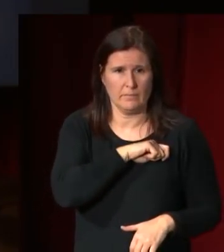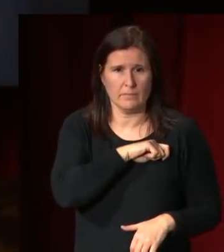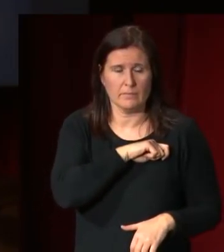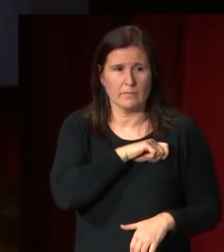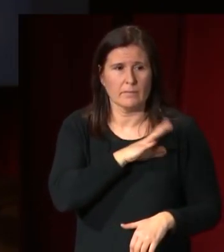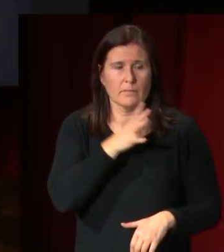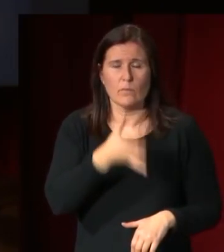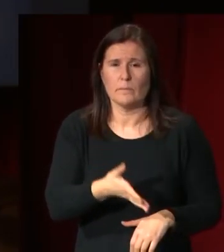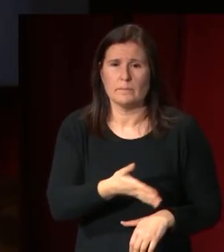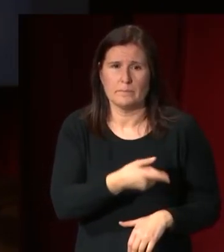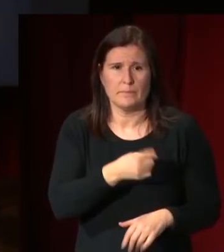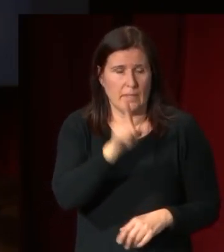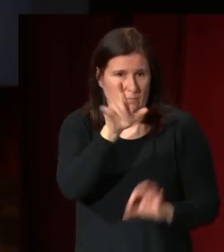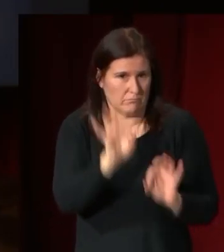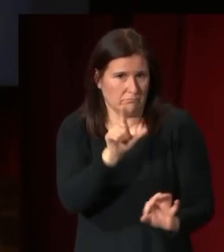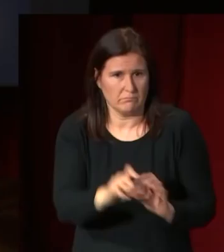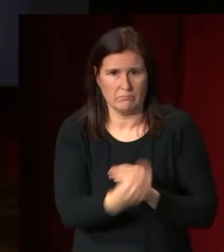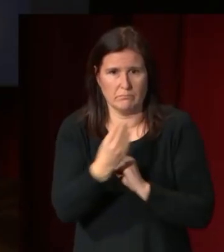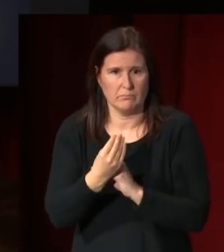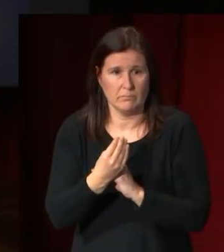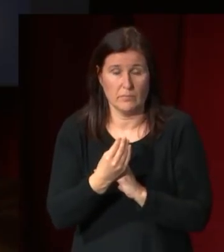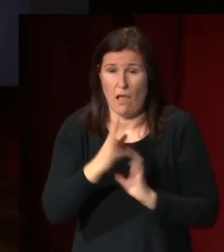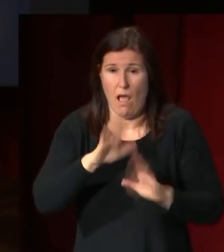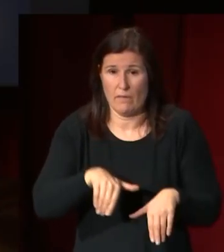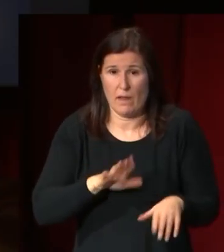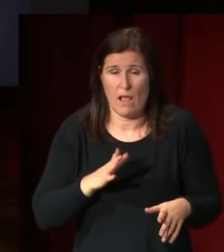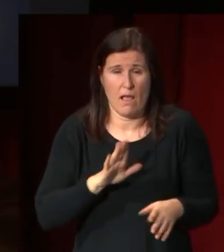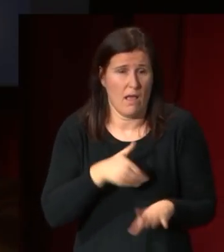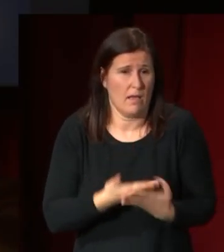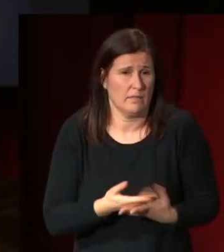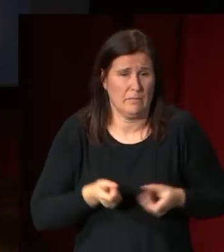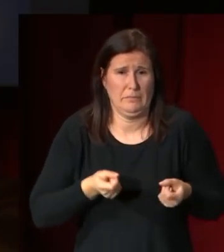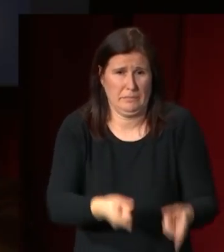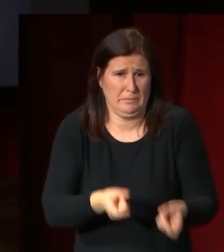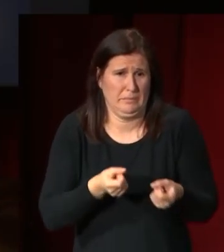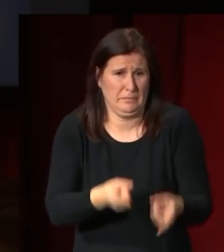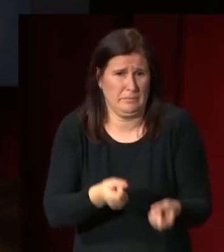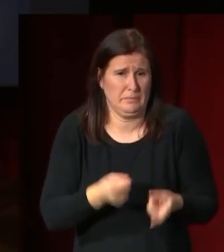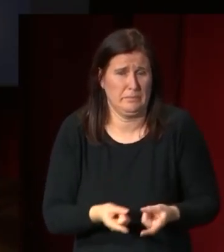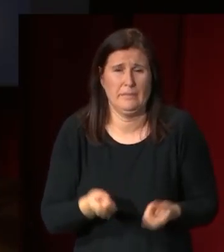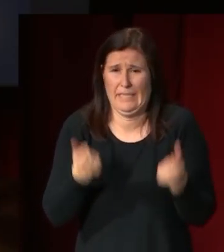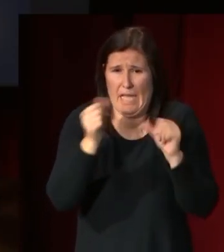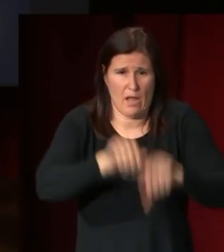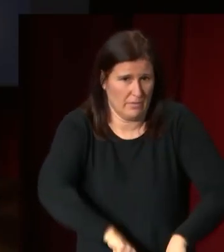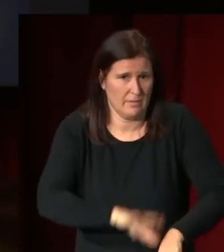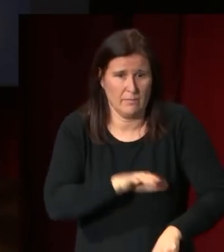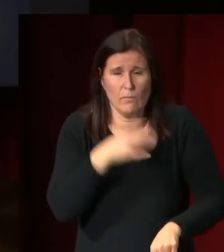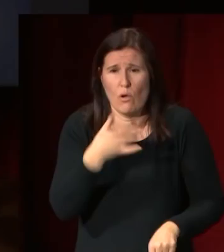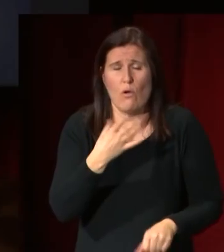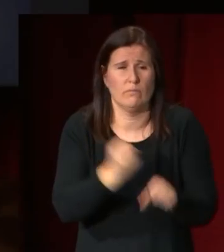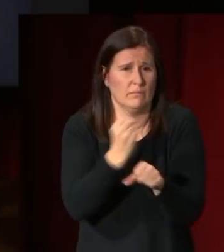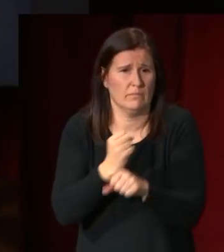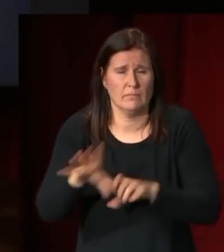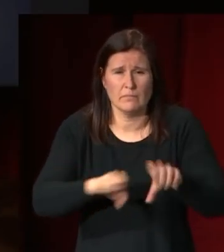será un mecenas bueno de hecho se arruinará vamos tendrá una verdadera bancarrota de la cantidad de obras que compra sobre todo de